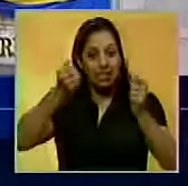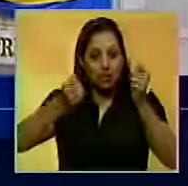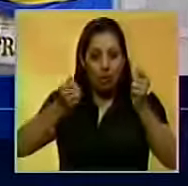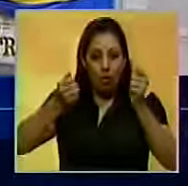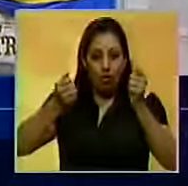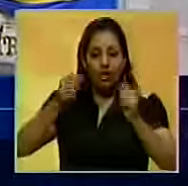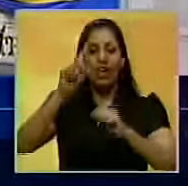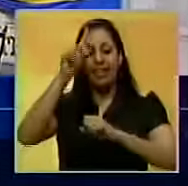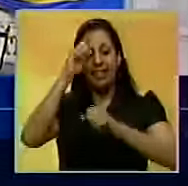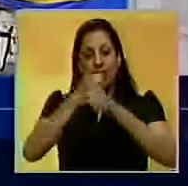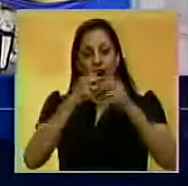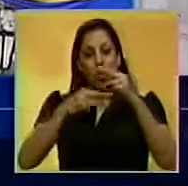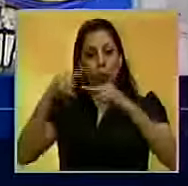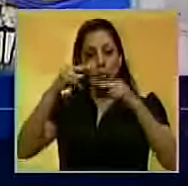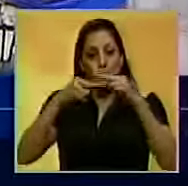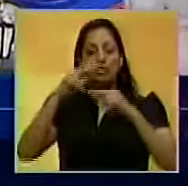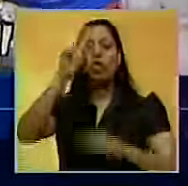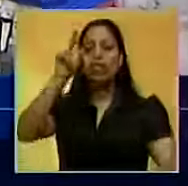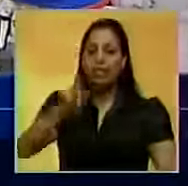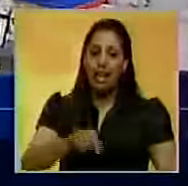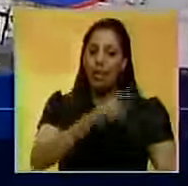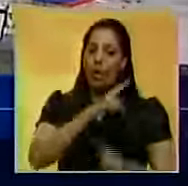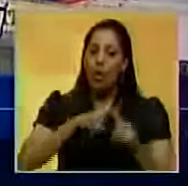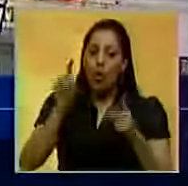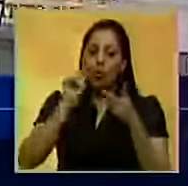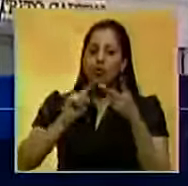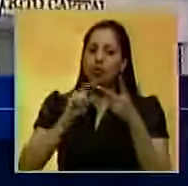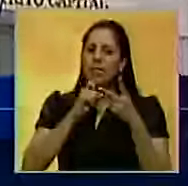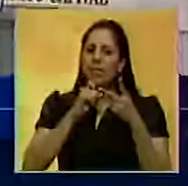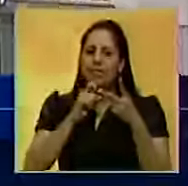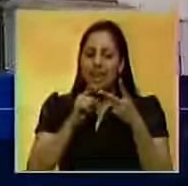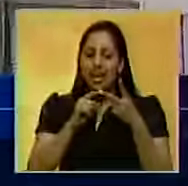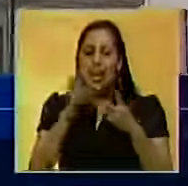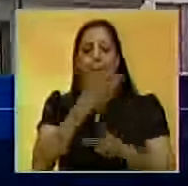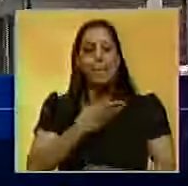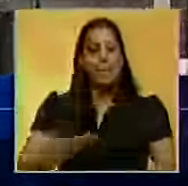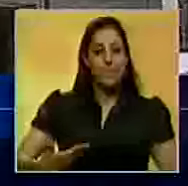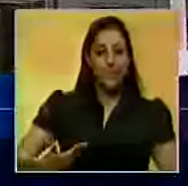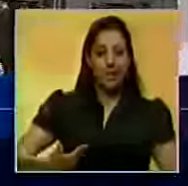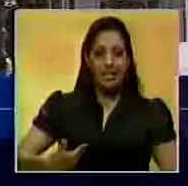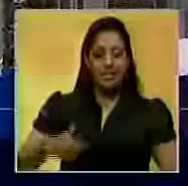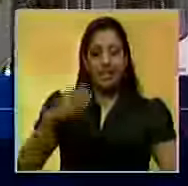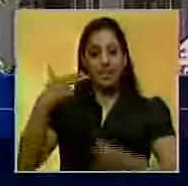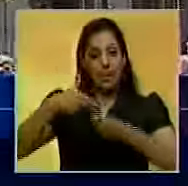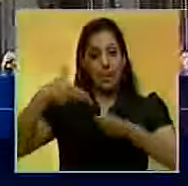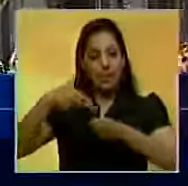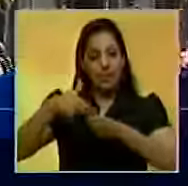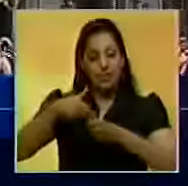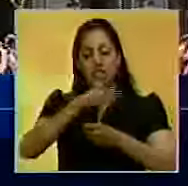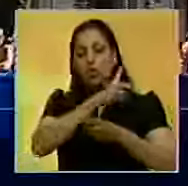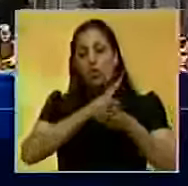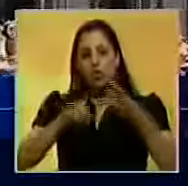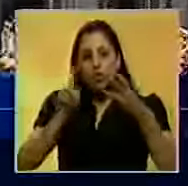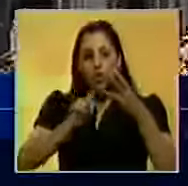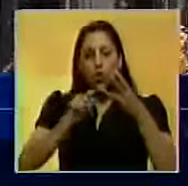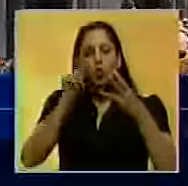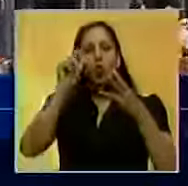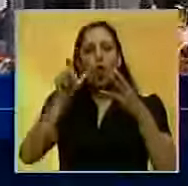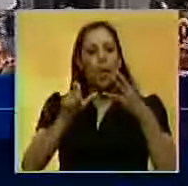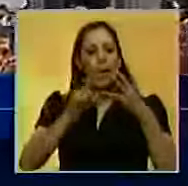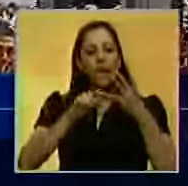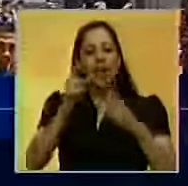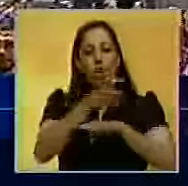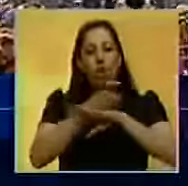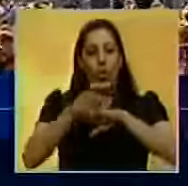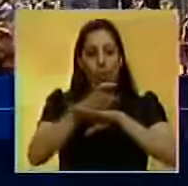Terrestre y Obras Públicas. También se encuentra Eulogio del Pino, presidente de PDVSA, José Gregorio Vielma Moro,